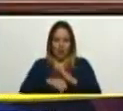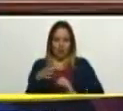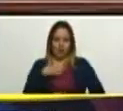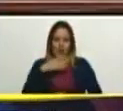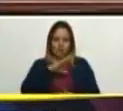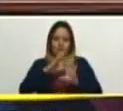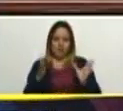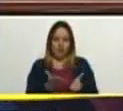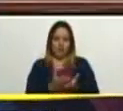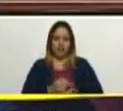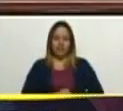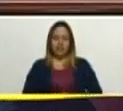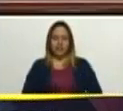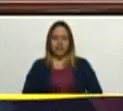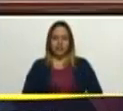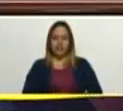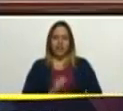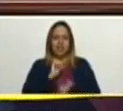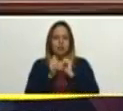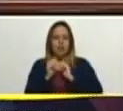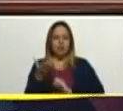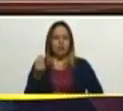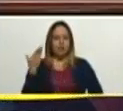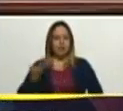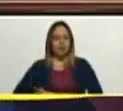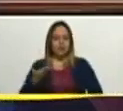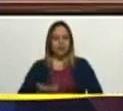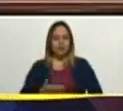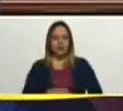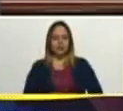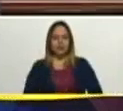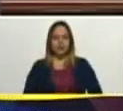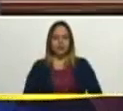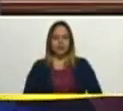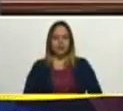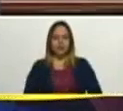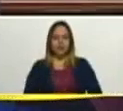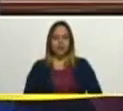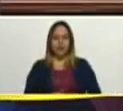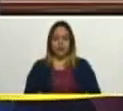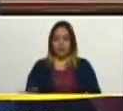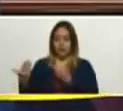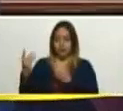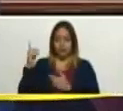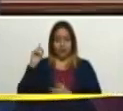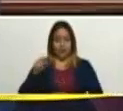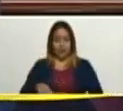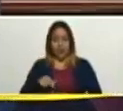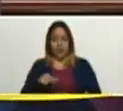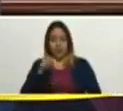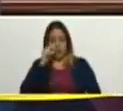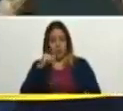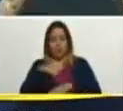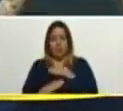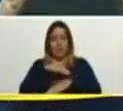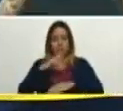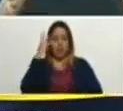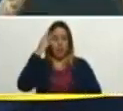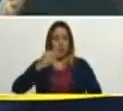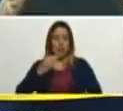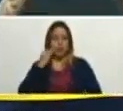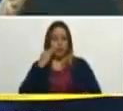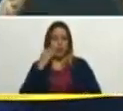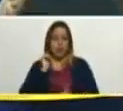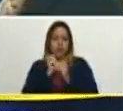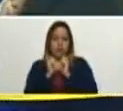el deporte, de verdad, muy importante, bueno, Merri Maldonado además es ministro de la juventud y